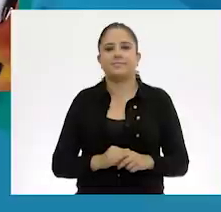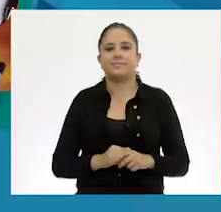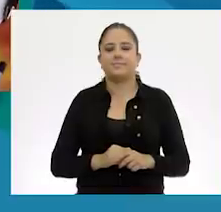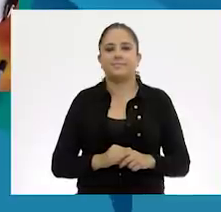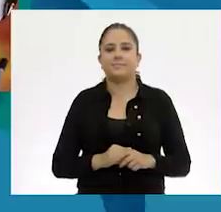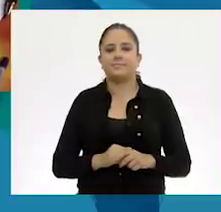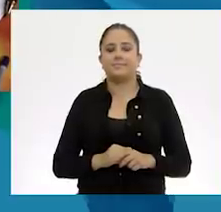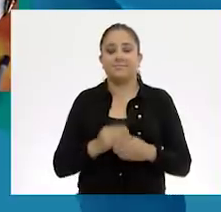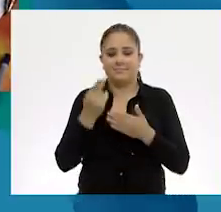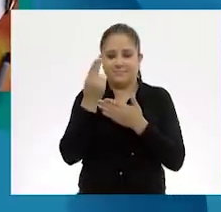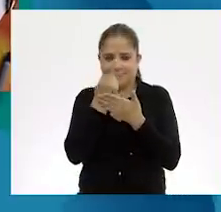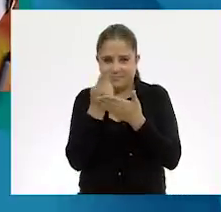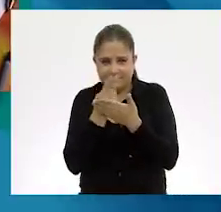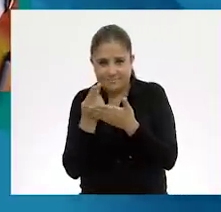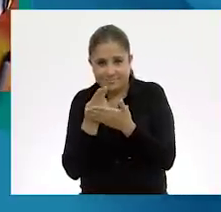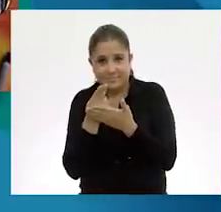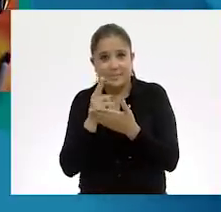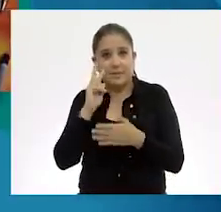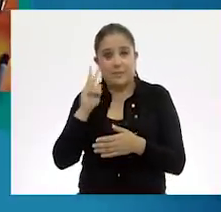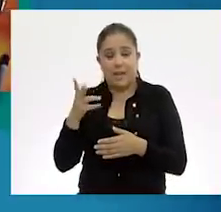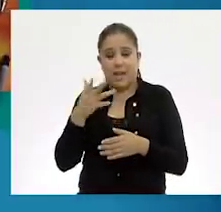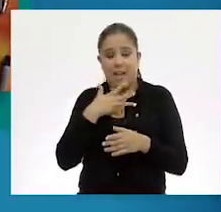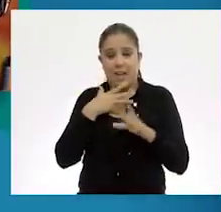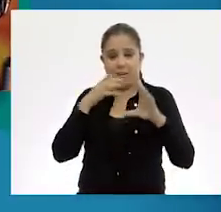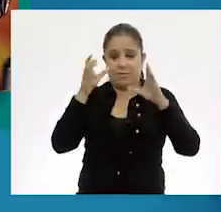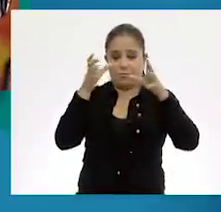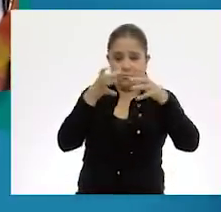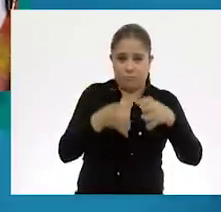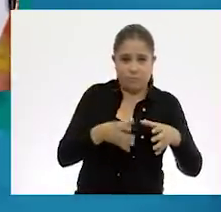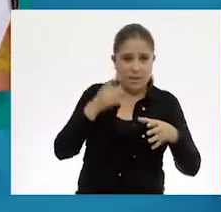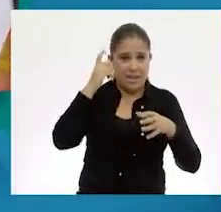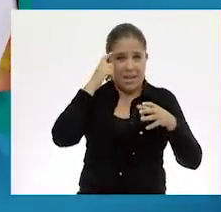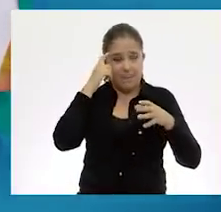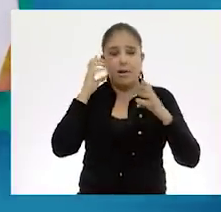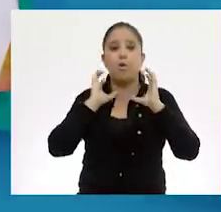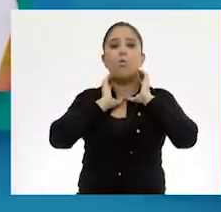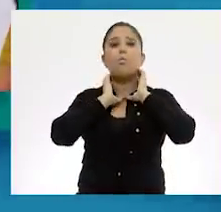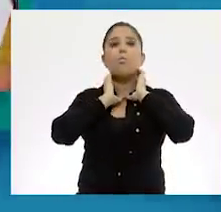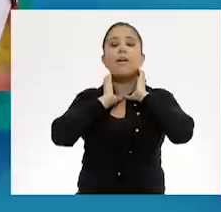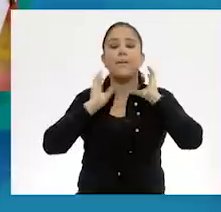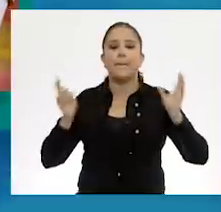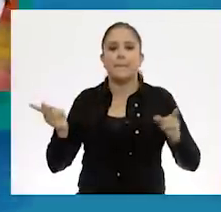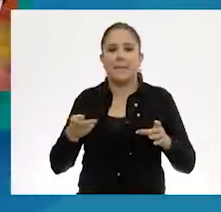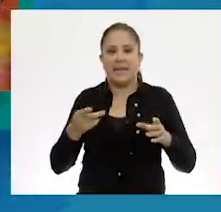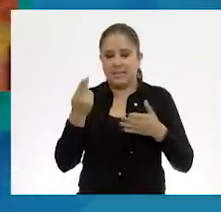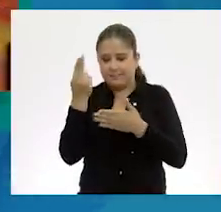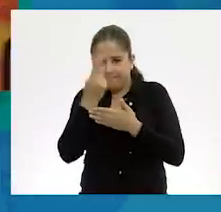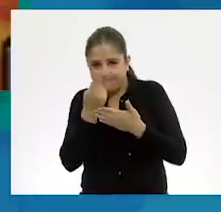Y si ves, tenemos cuerpo, cabeza, cuello y piernas.